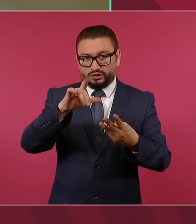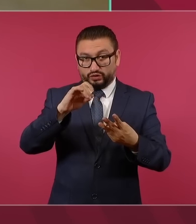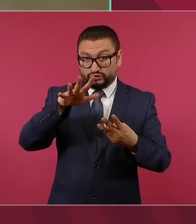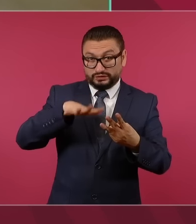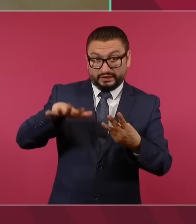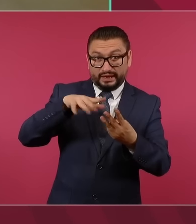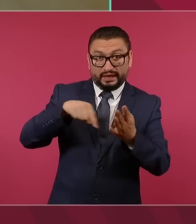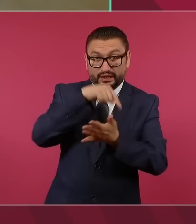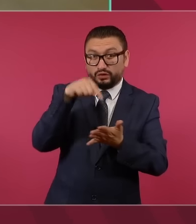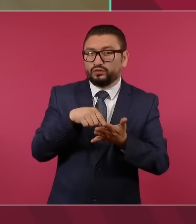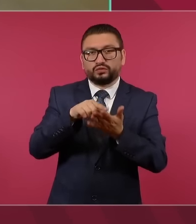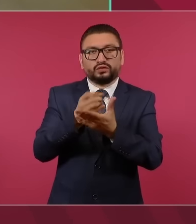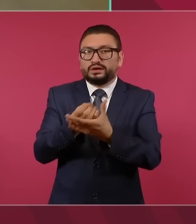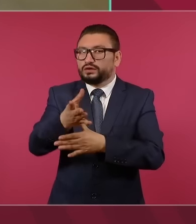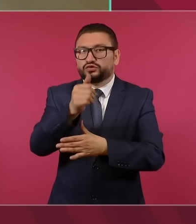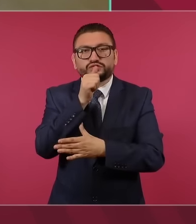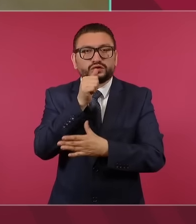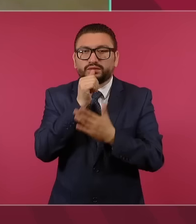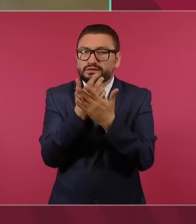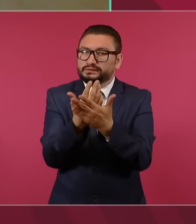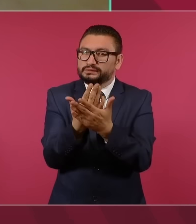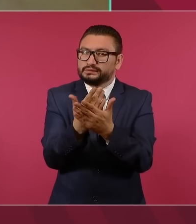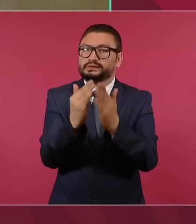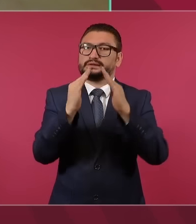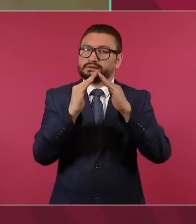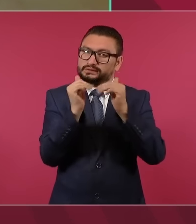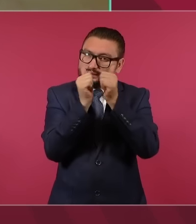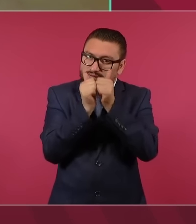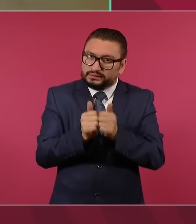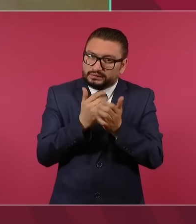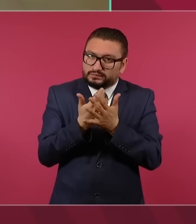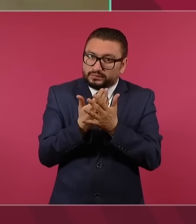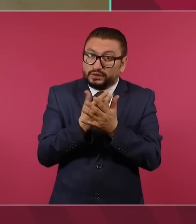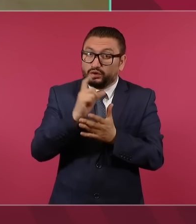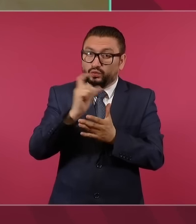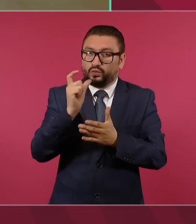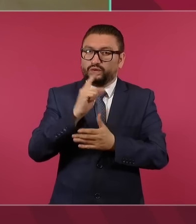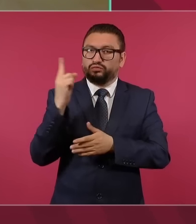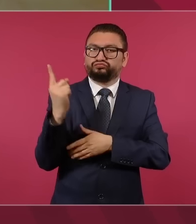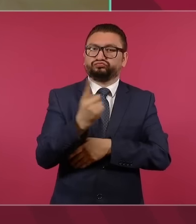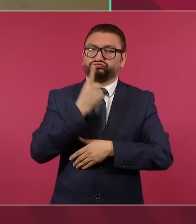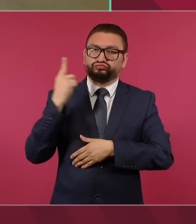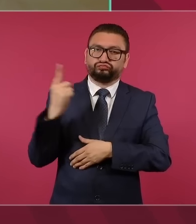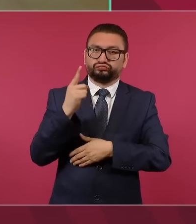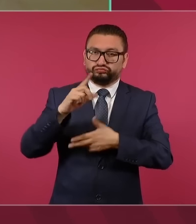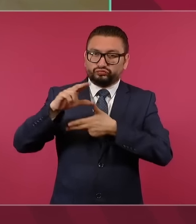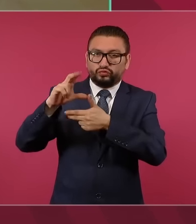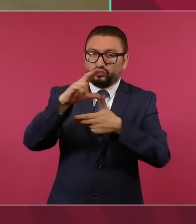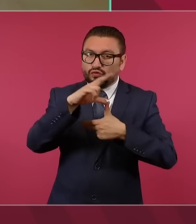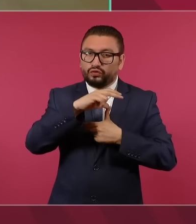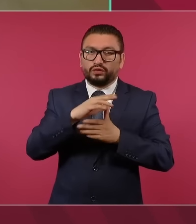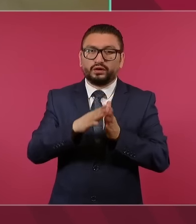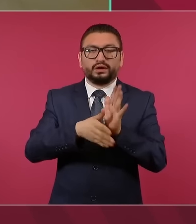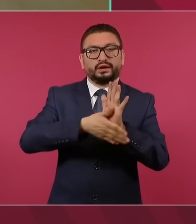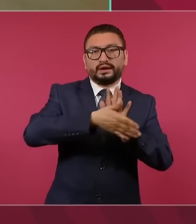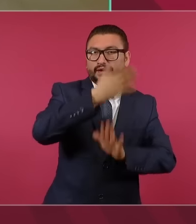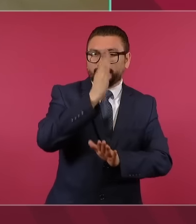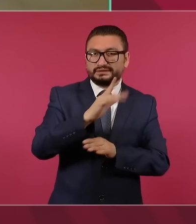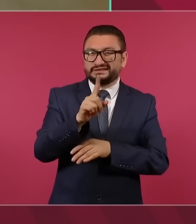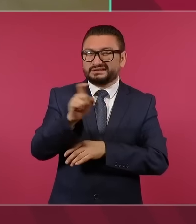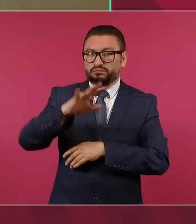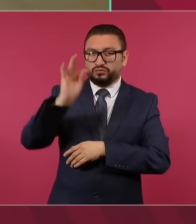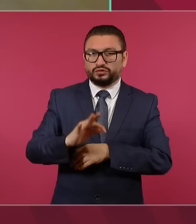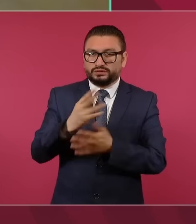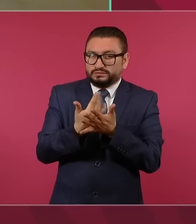que esperen a que pase el huracán en un 100%. Estamos hablando de minutos, falta muy